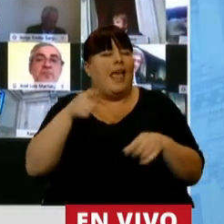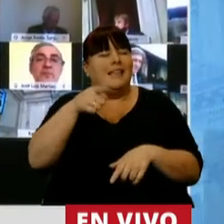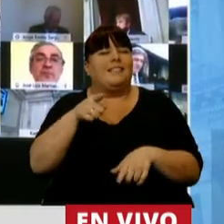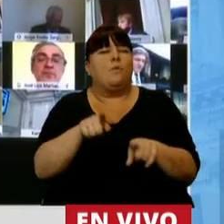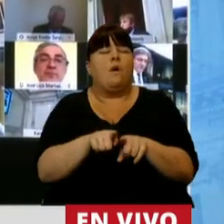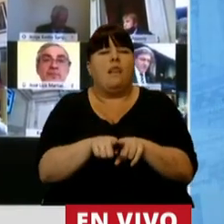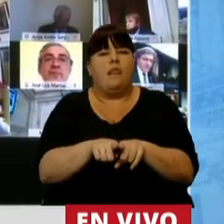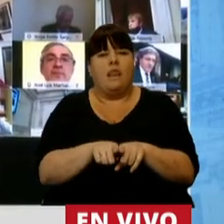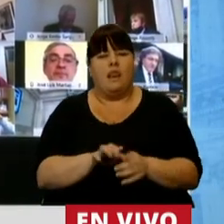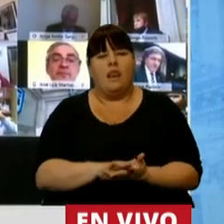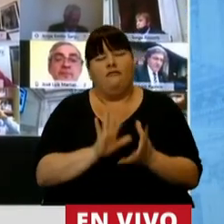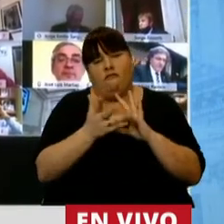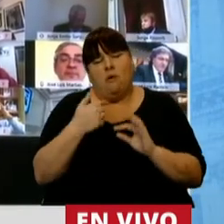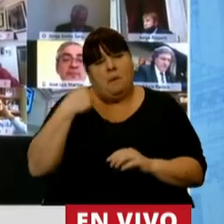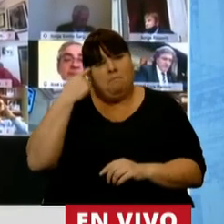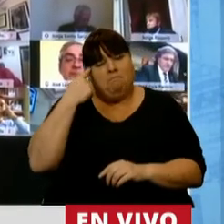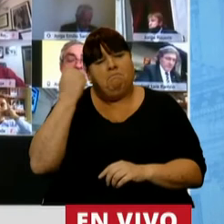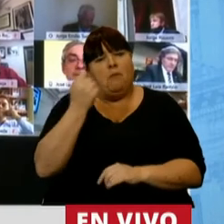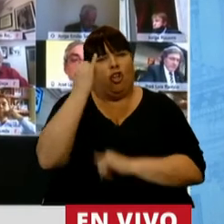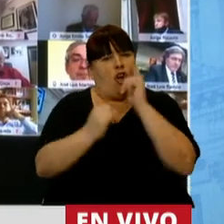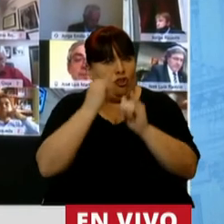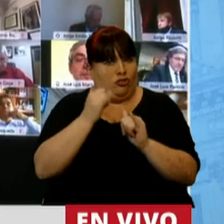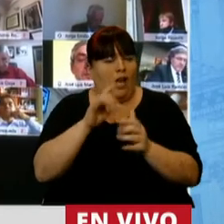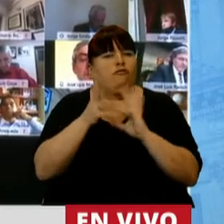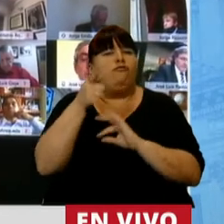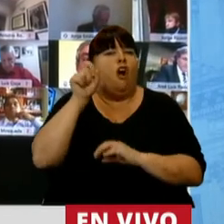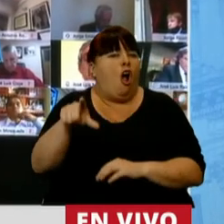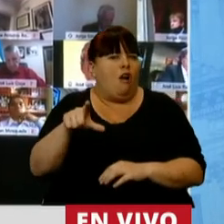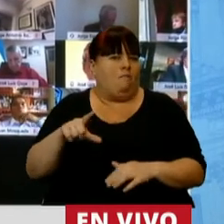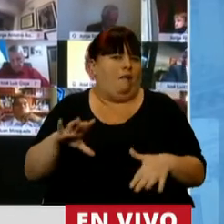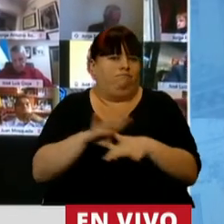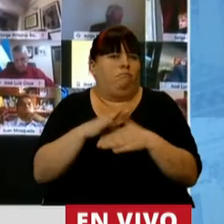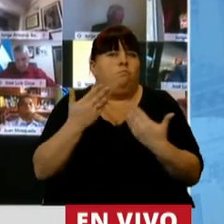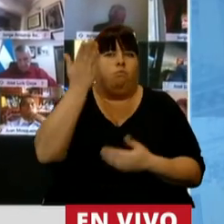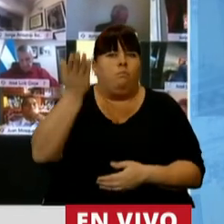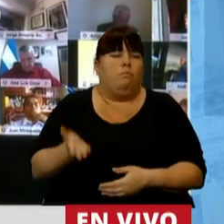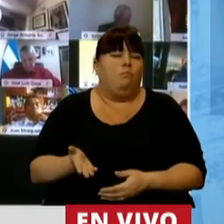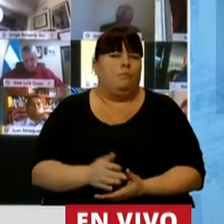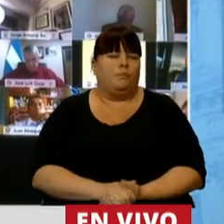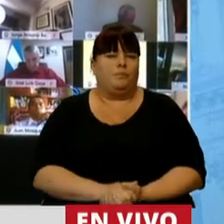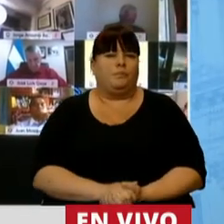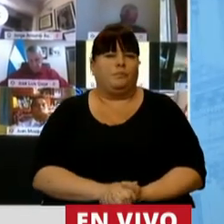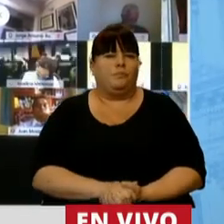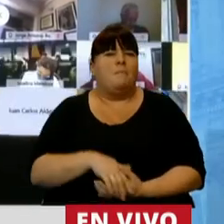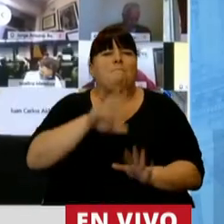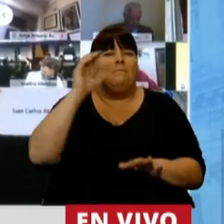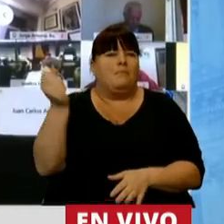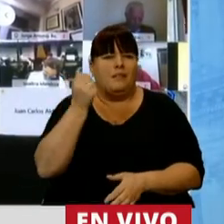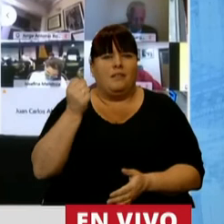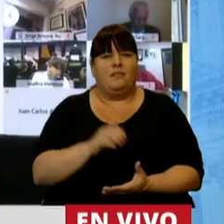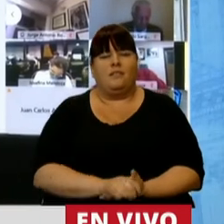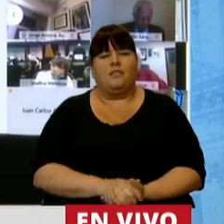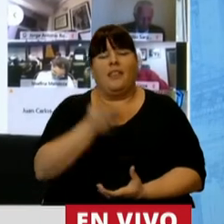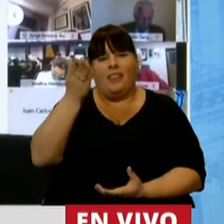esa sea, y quiero destacarlo, una de las características y una de las capacidades más destacadas